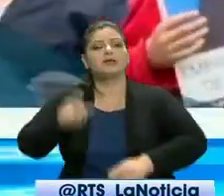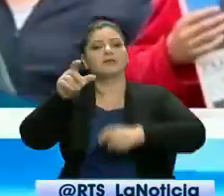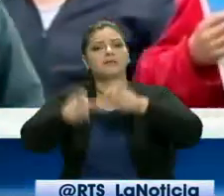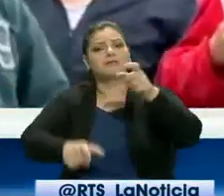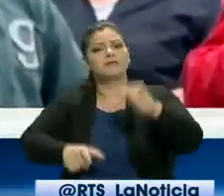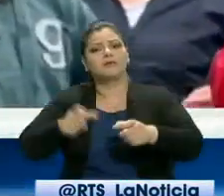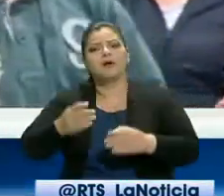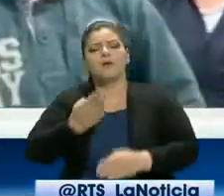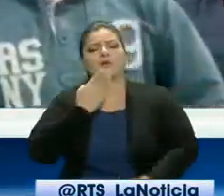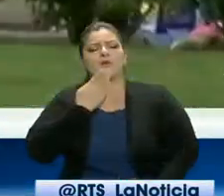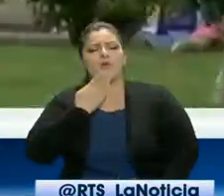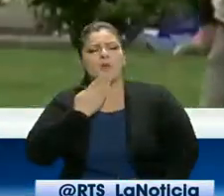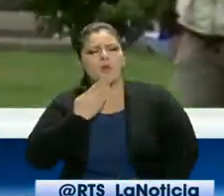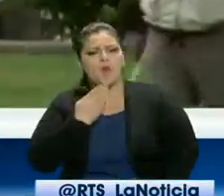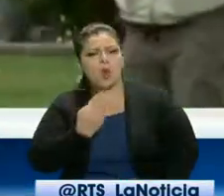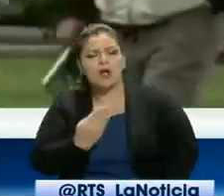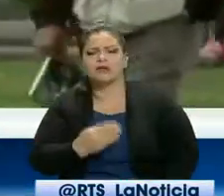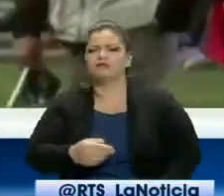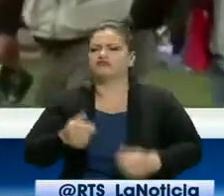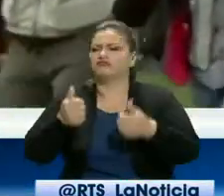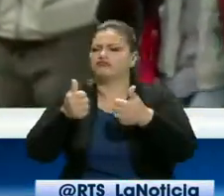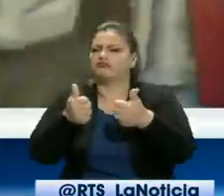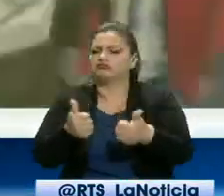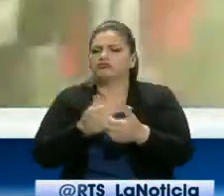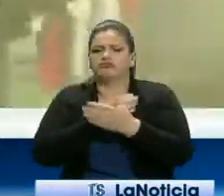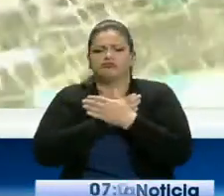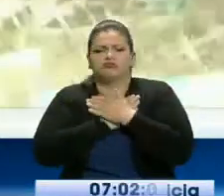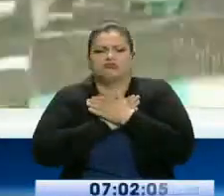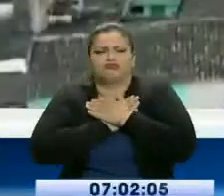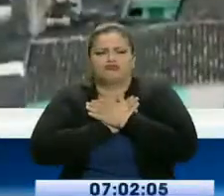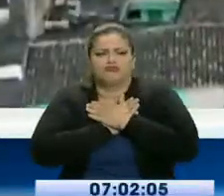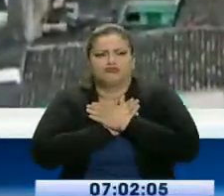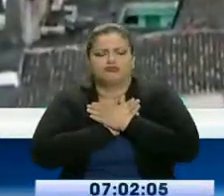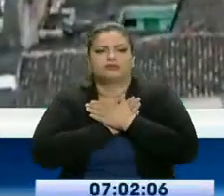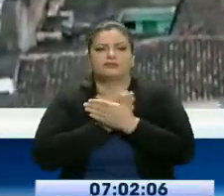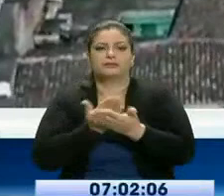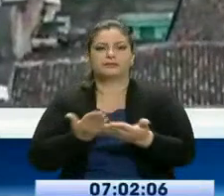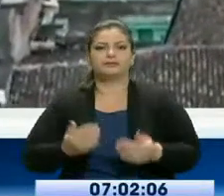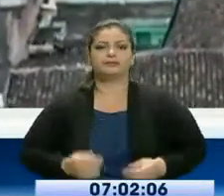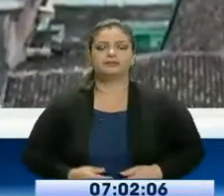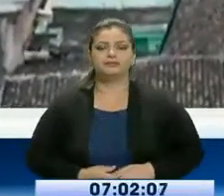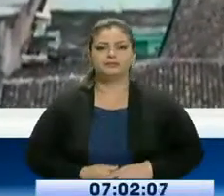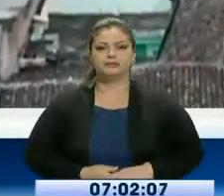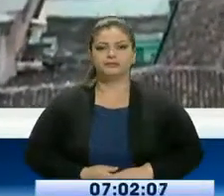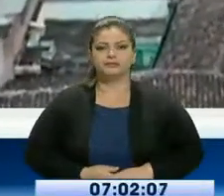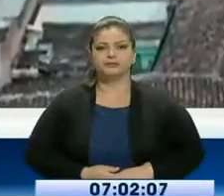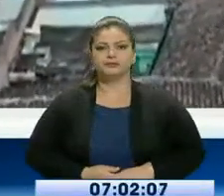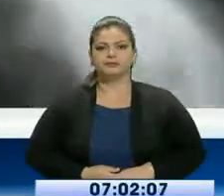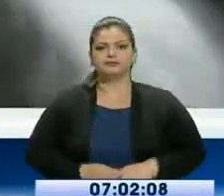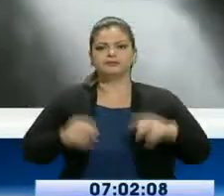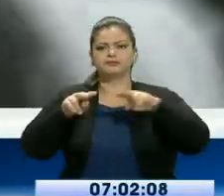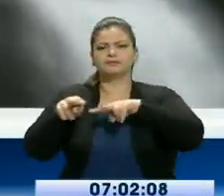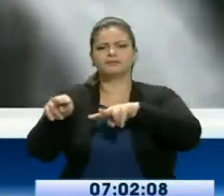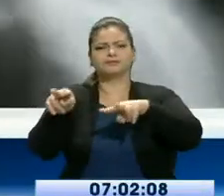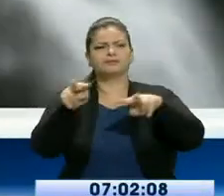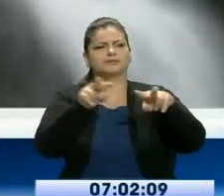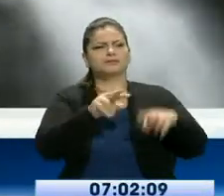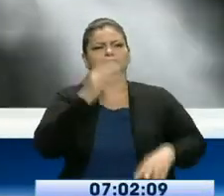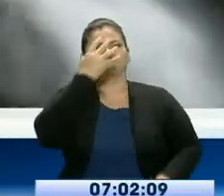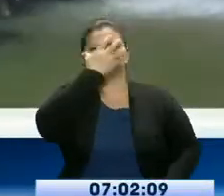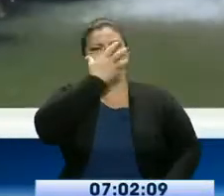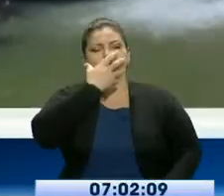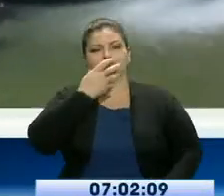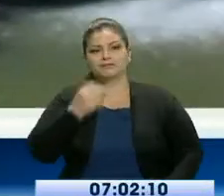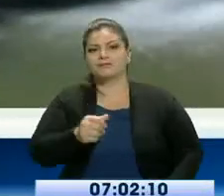ciudad amena, de gente bondadosa. La ciudad tiene a su haber parajes incomparables, como la